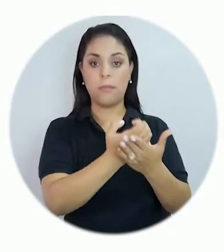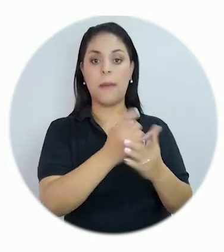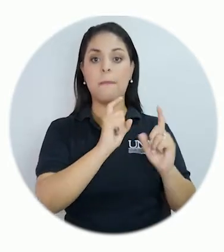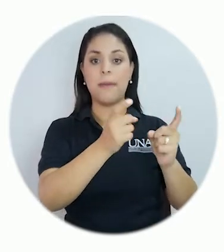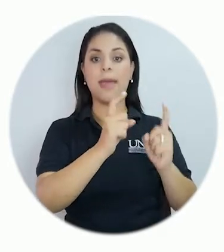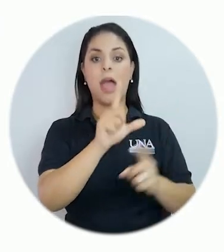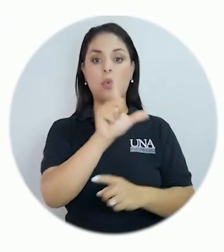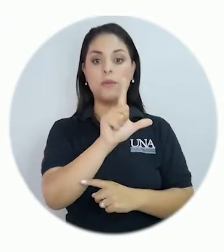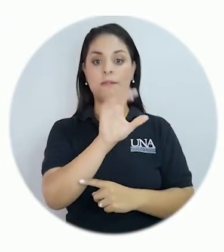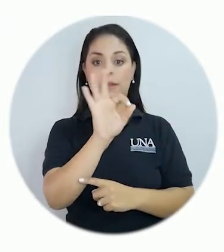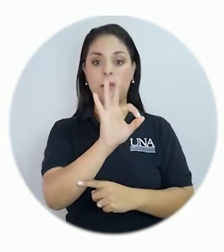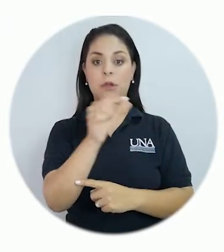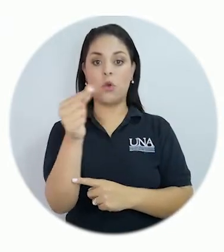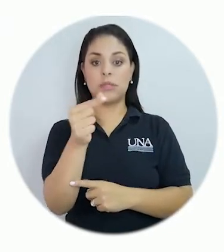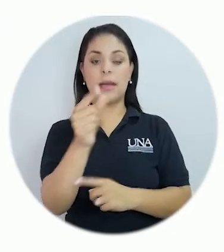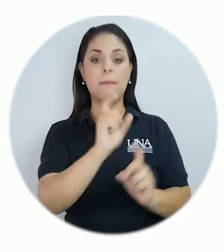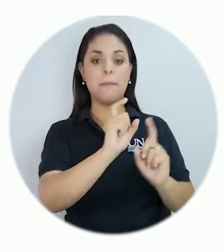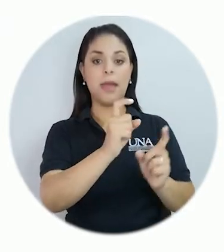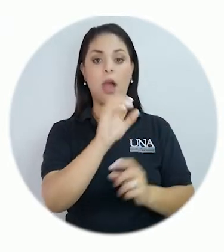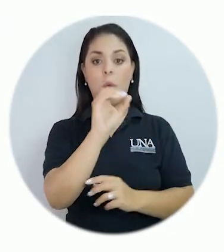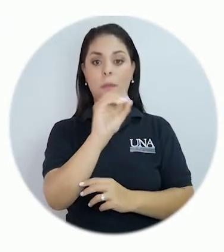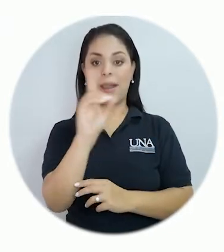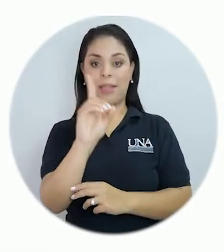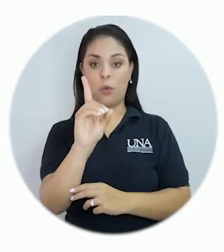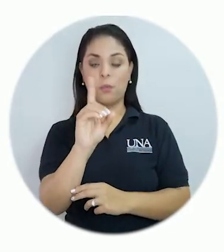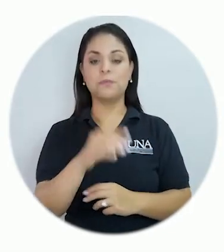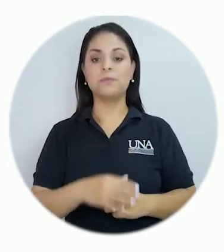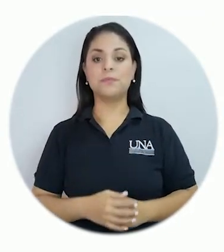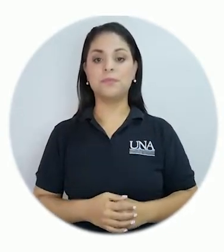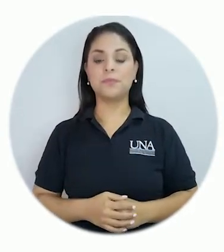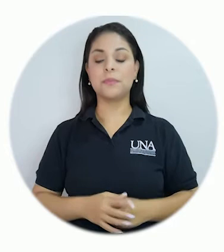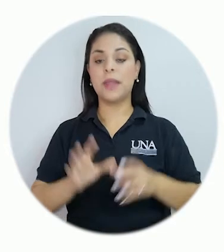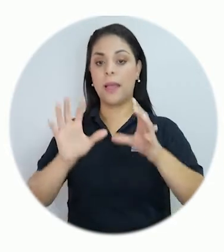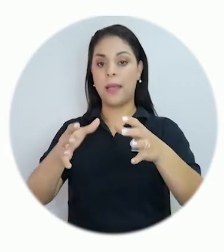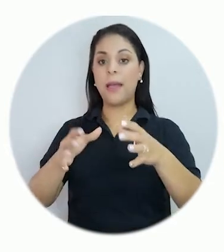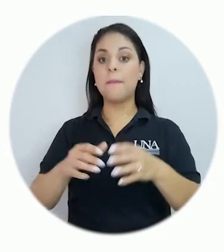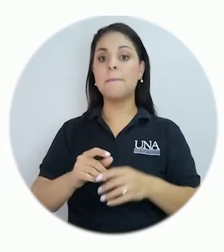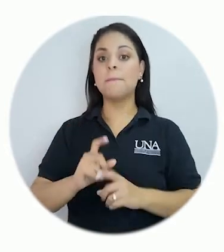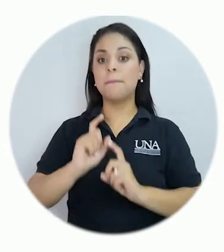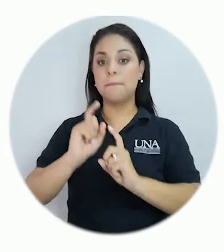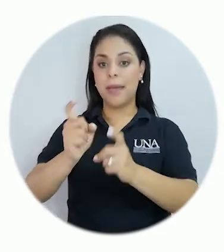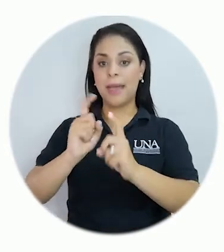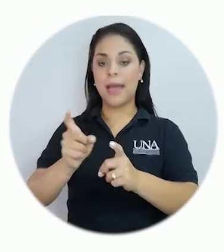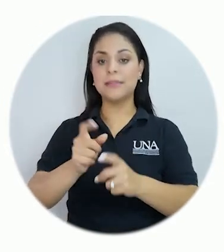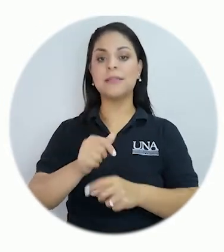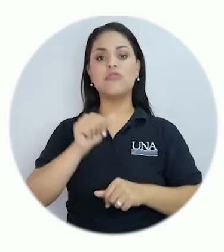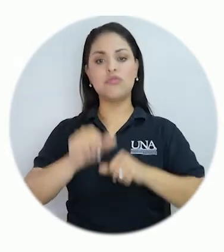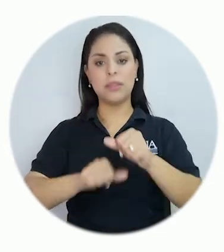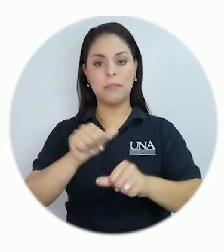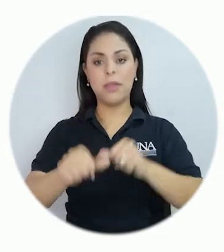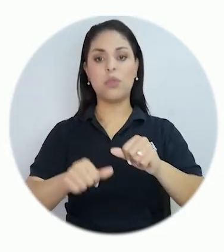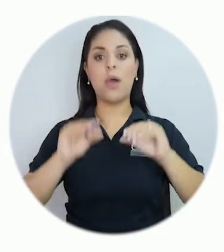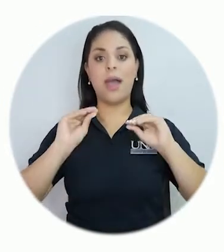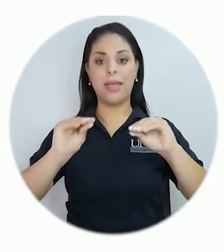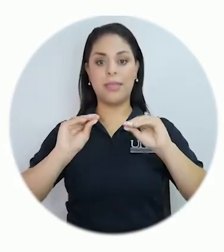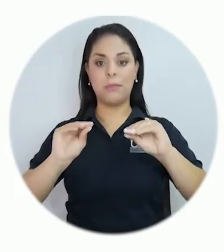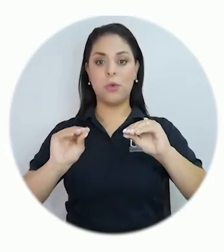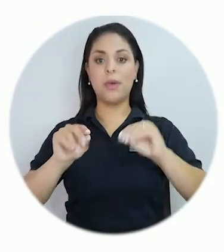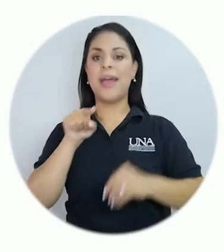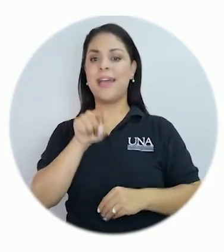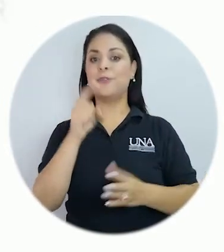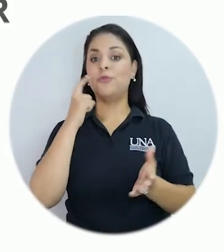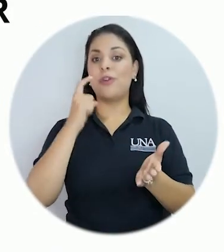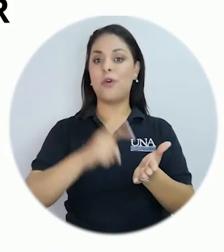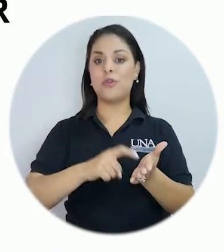Felipe González y la beca Omar Dengo. Las becas de rendimiento académico, que reconocen la excelencia